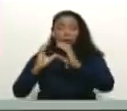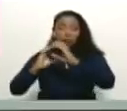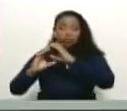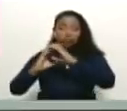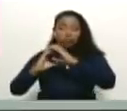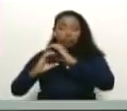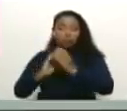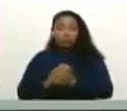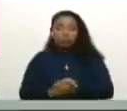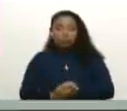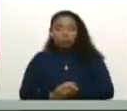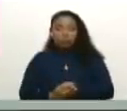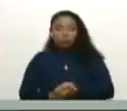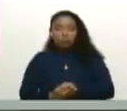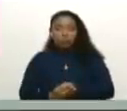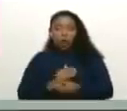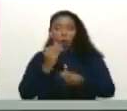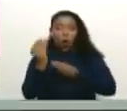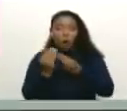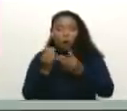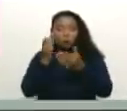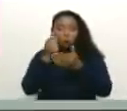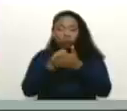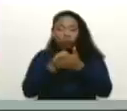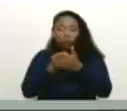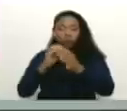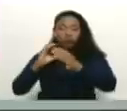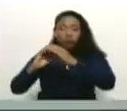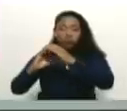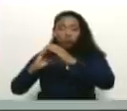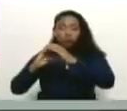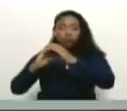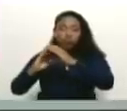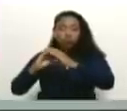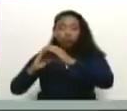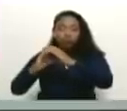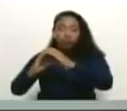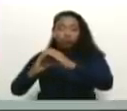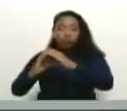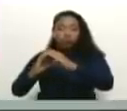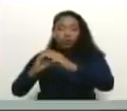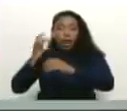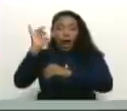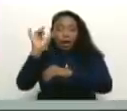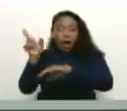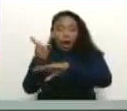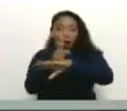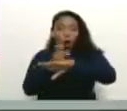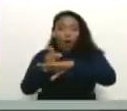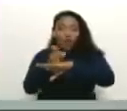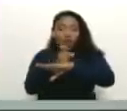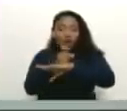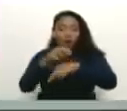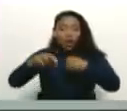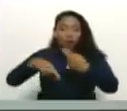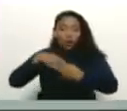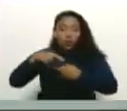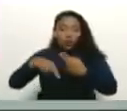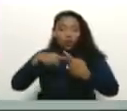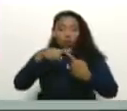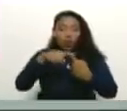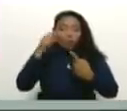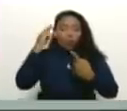La vocación dialogante que tiene el gobierno revolucionario,